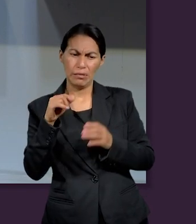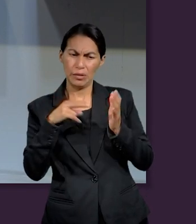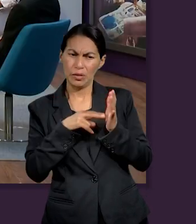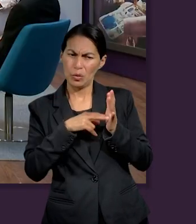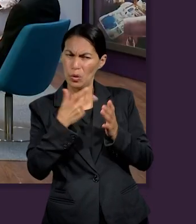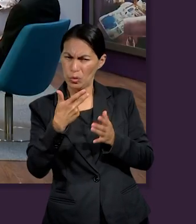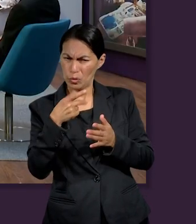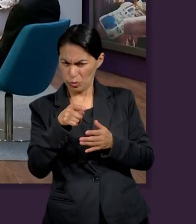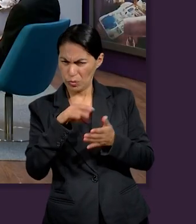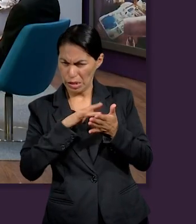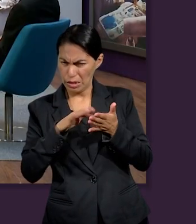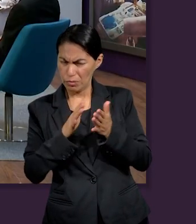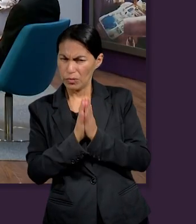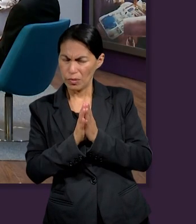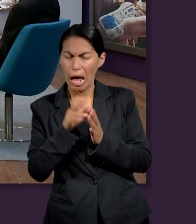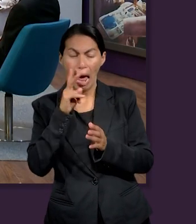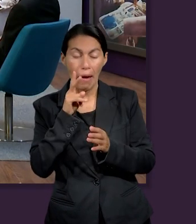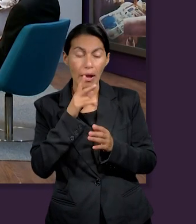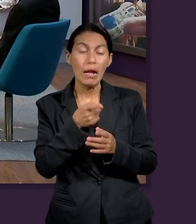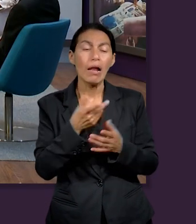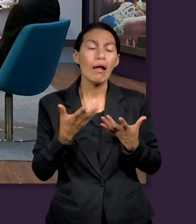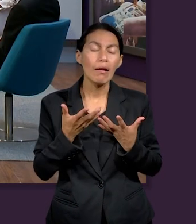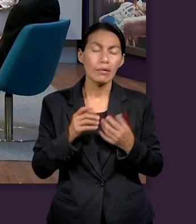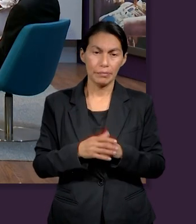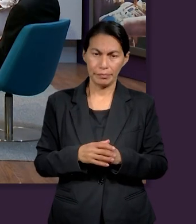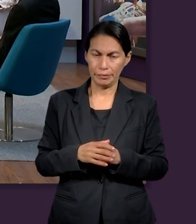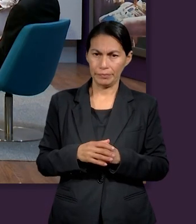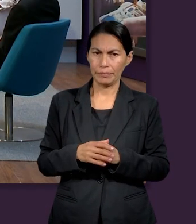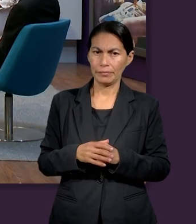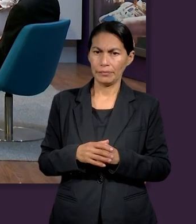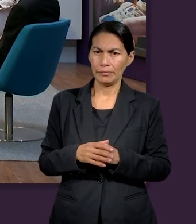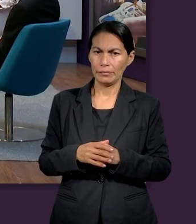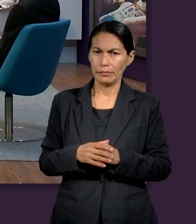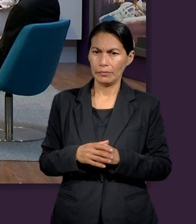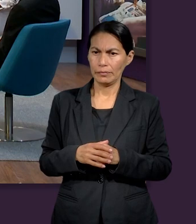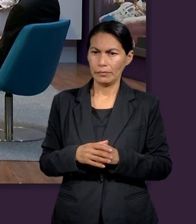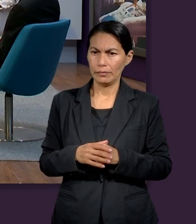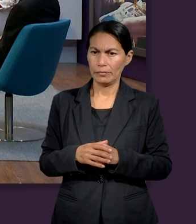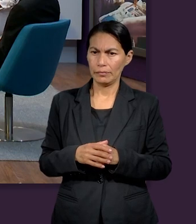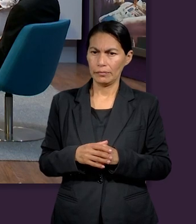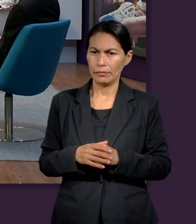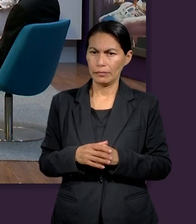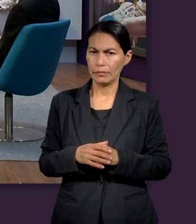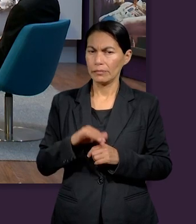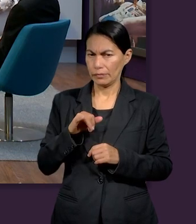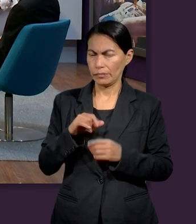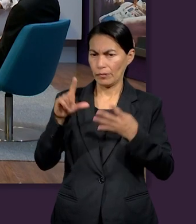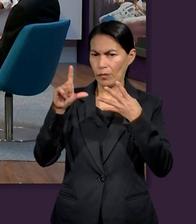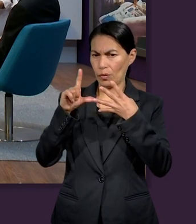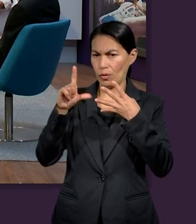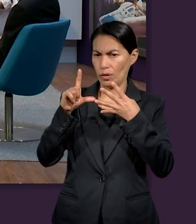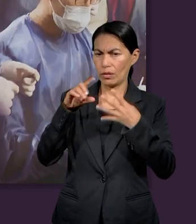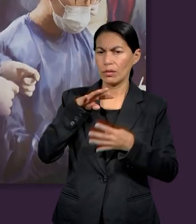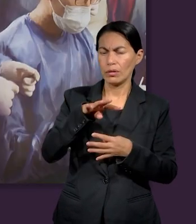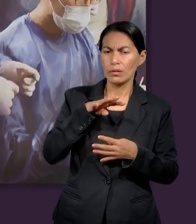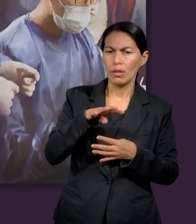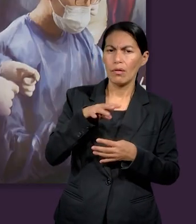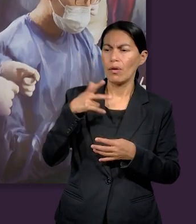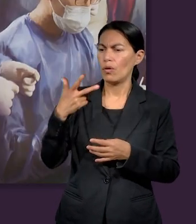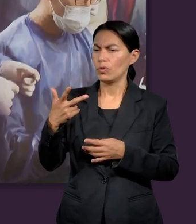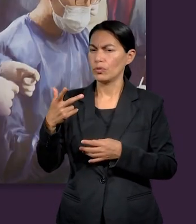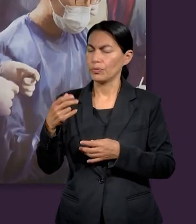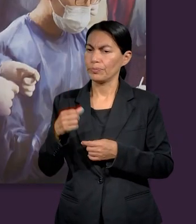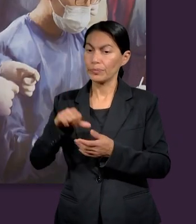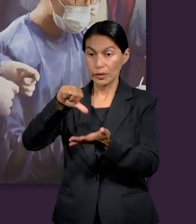Esli para que veamos la reacción de este otro personaje también rico Lucas